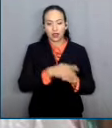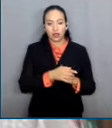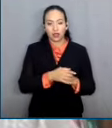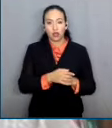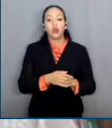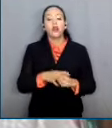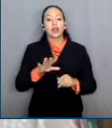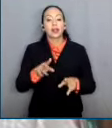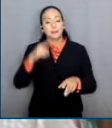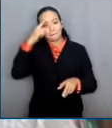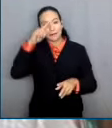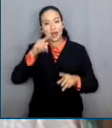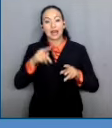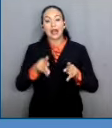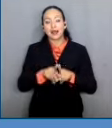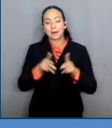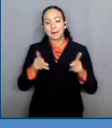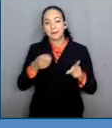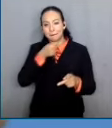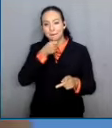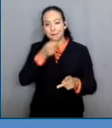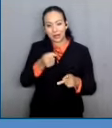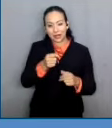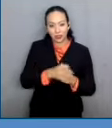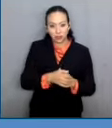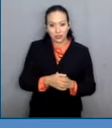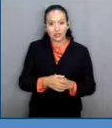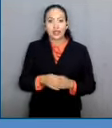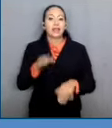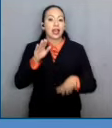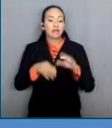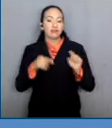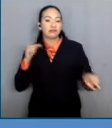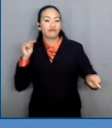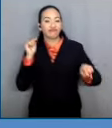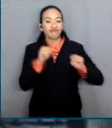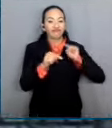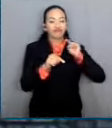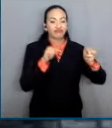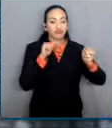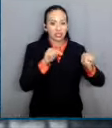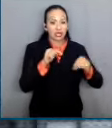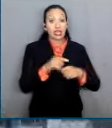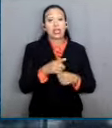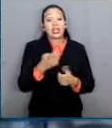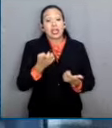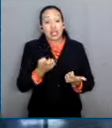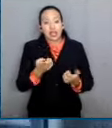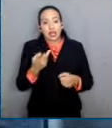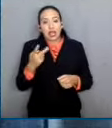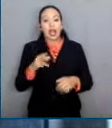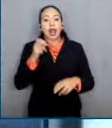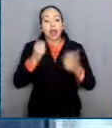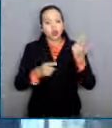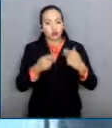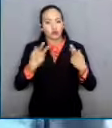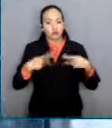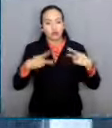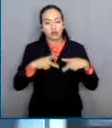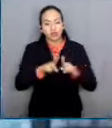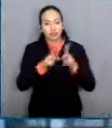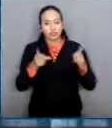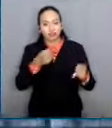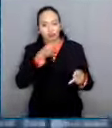región con ataques recurrentes a periodistas y cifras sin precedentes de asesinatos de miembros de la prensa. Al